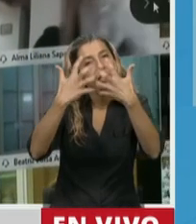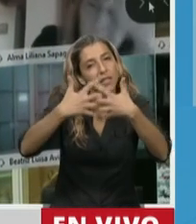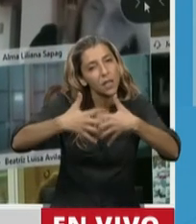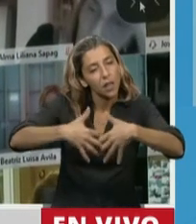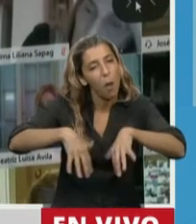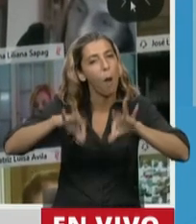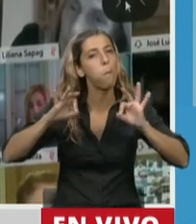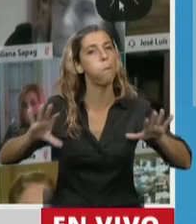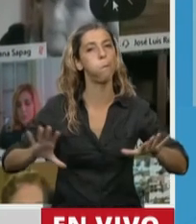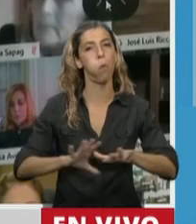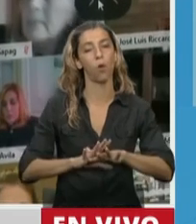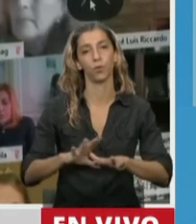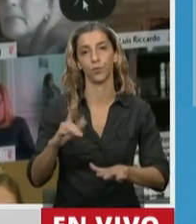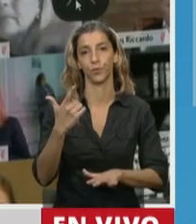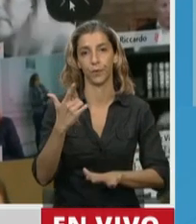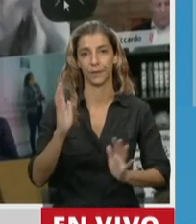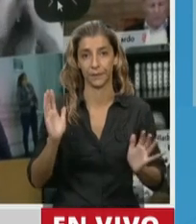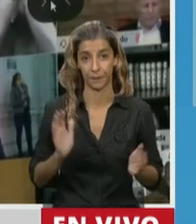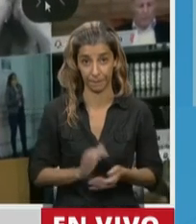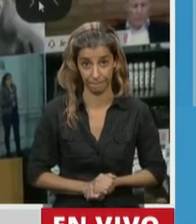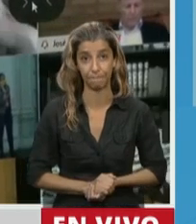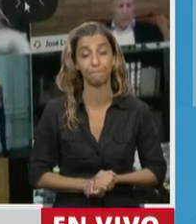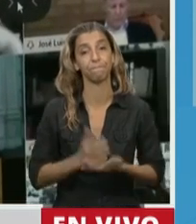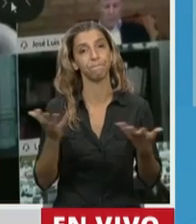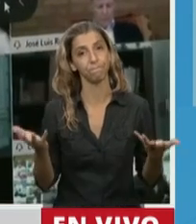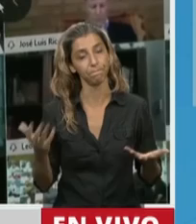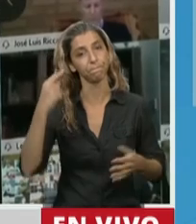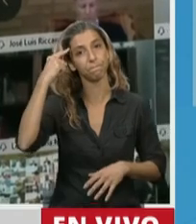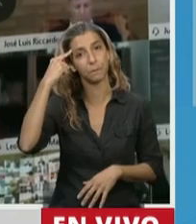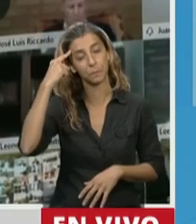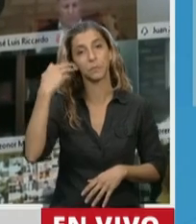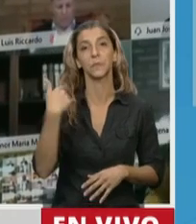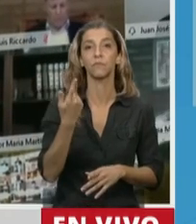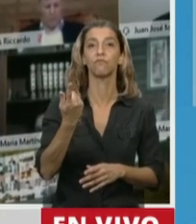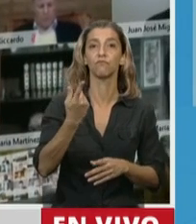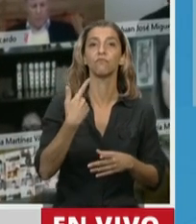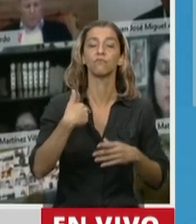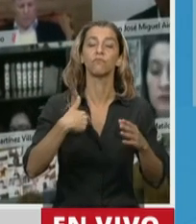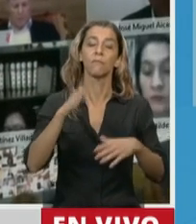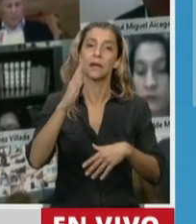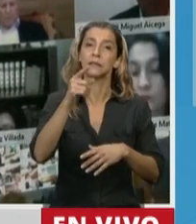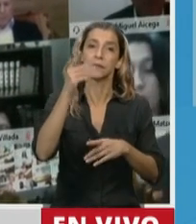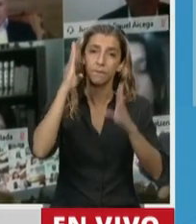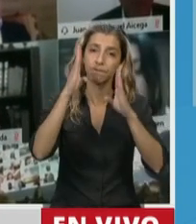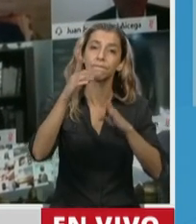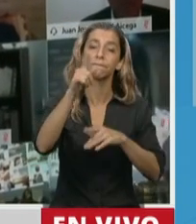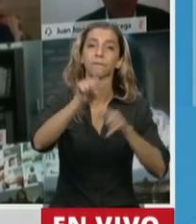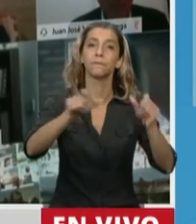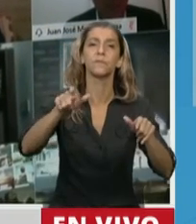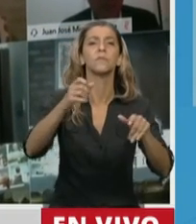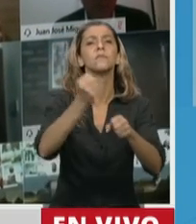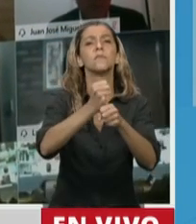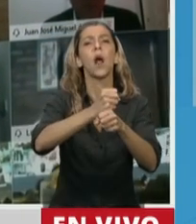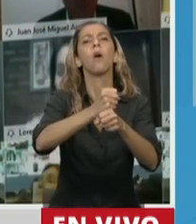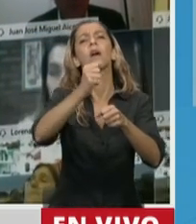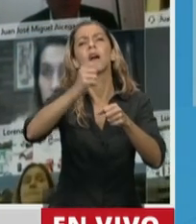valorando a los colegas, sobre todo a los colegas que trabajan en el campo y en las pequeñas ciudades, donde